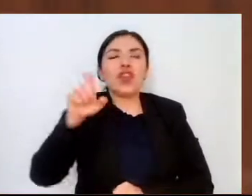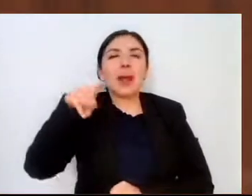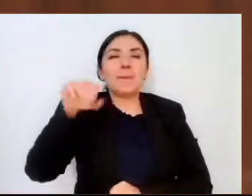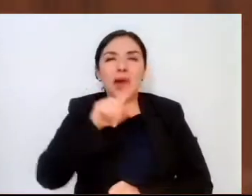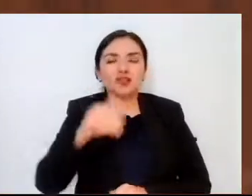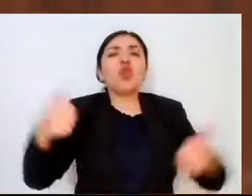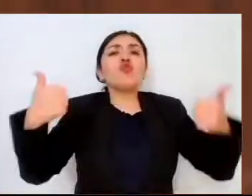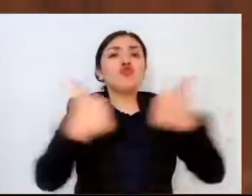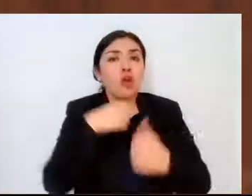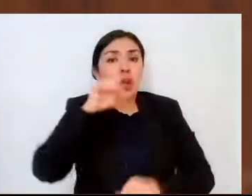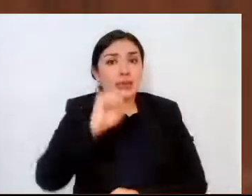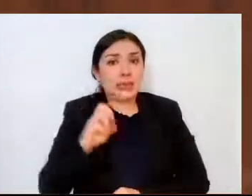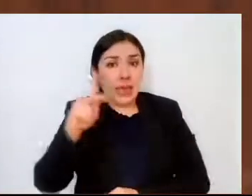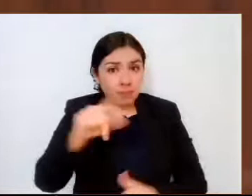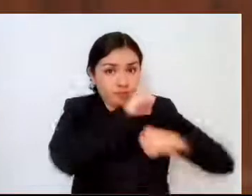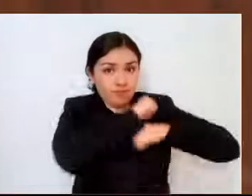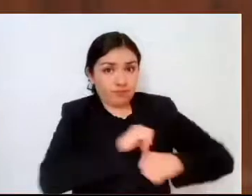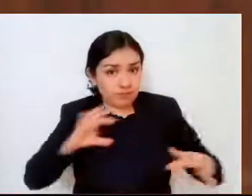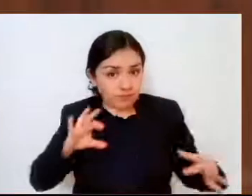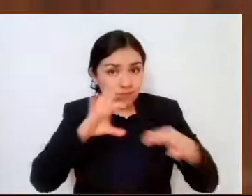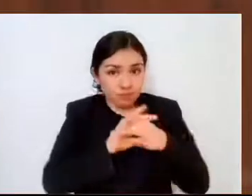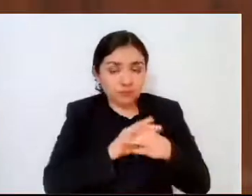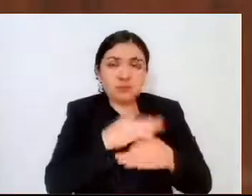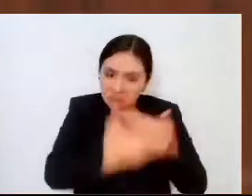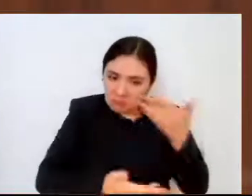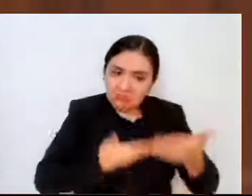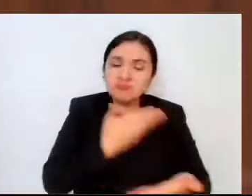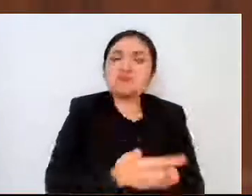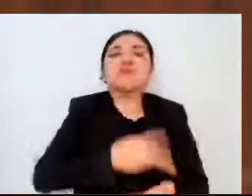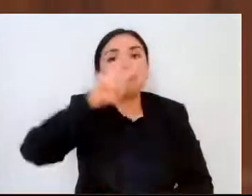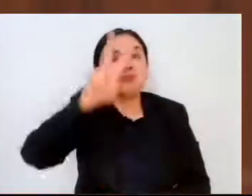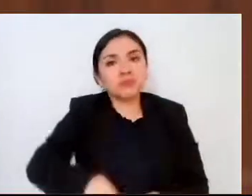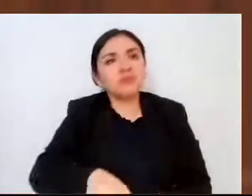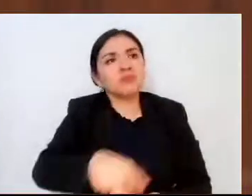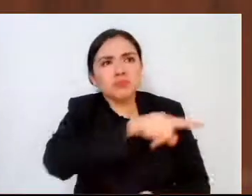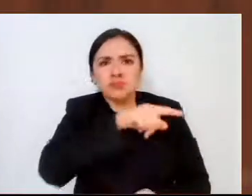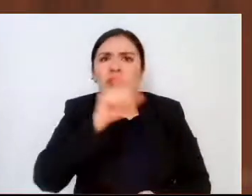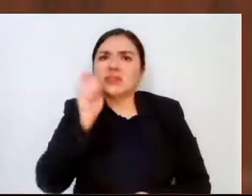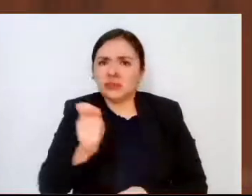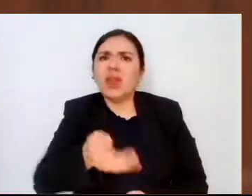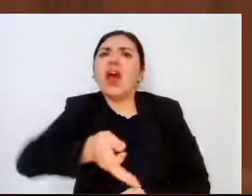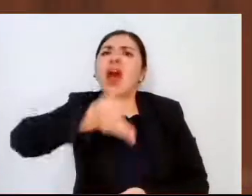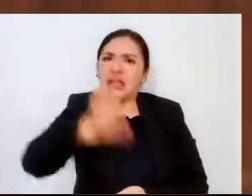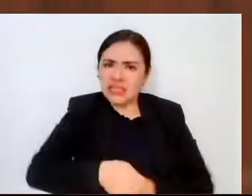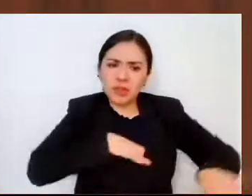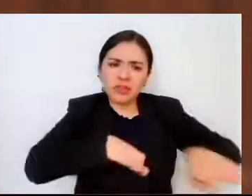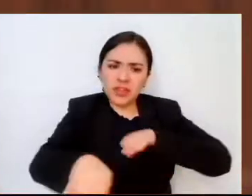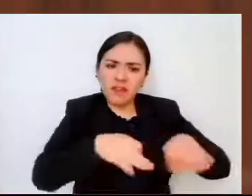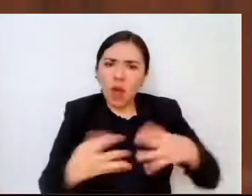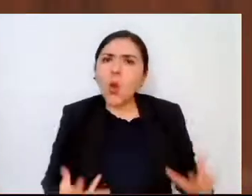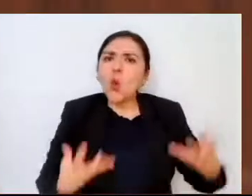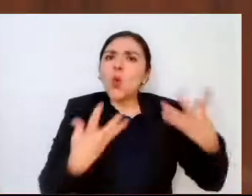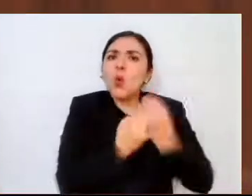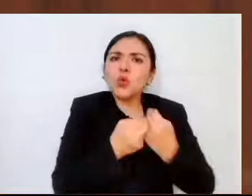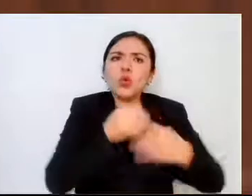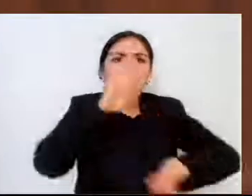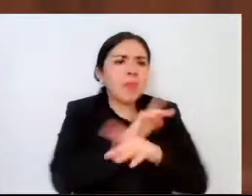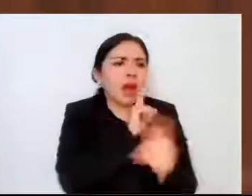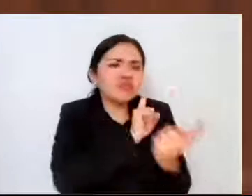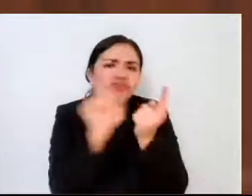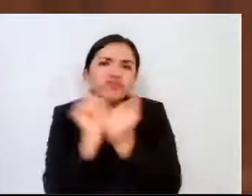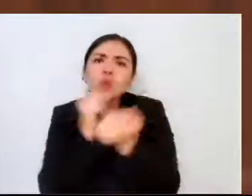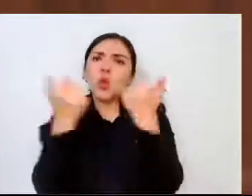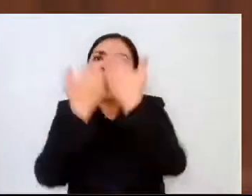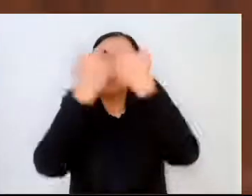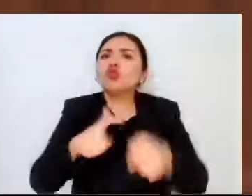Secretaría de Educación, refrenda una vez más su disposición de trabajar de manera cercana con la sociedad,